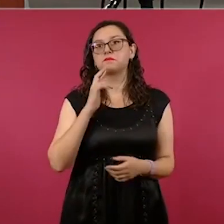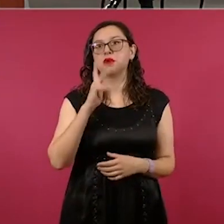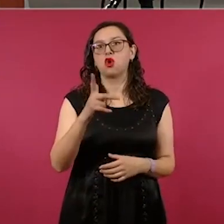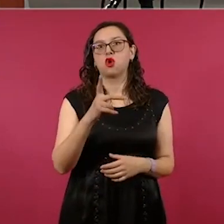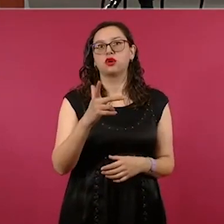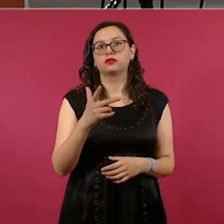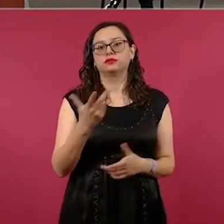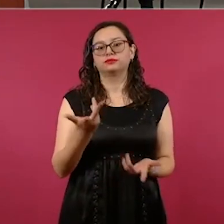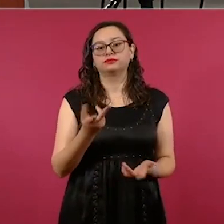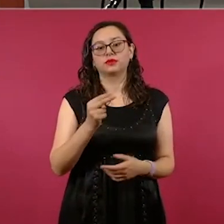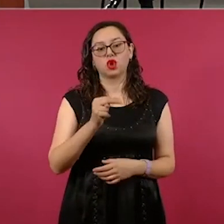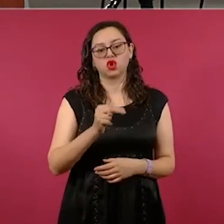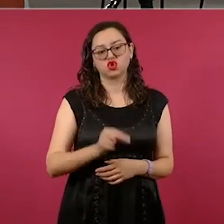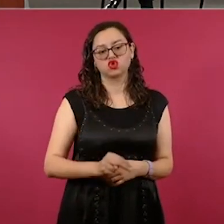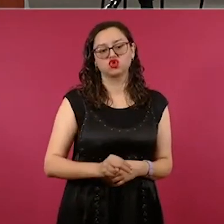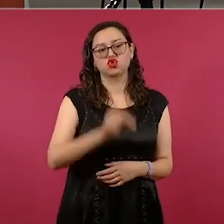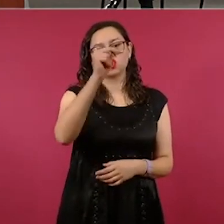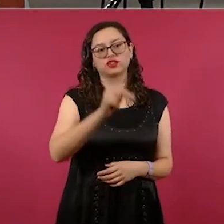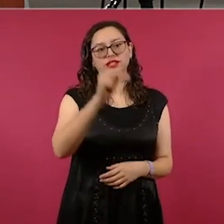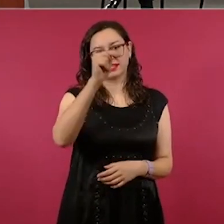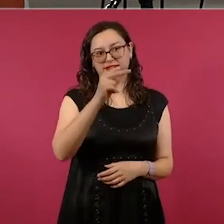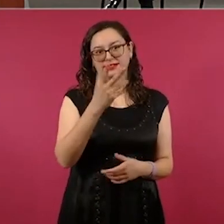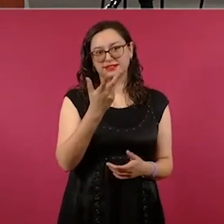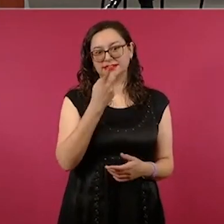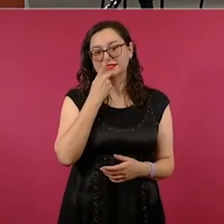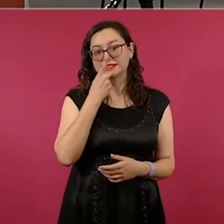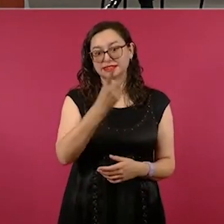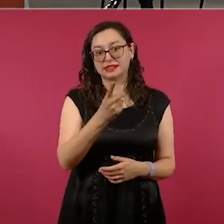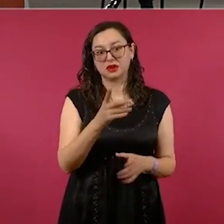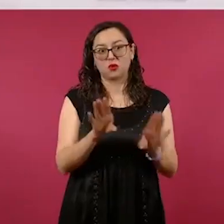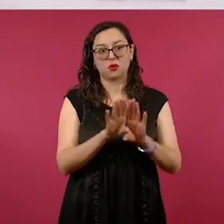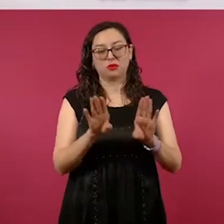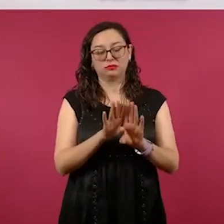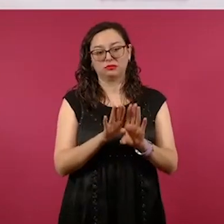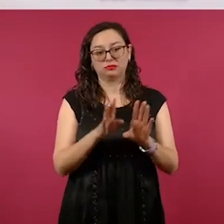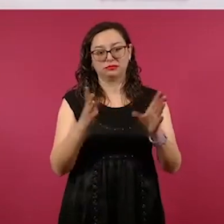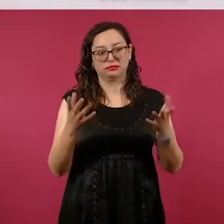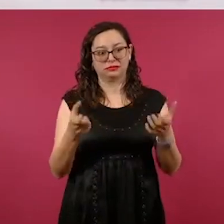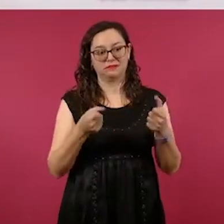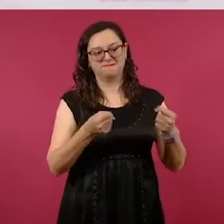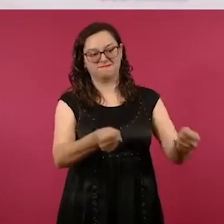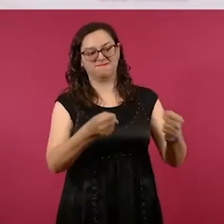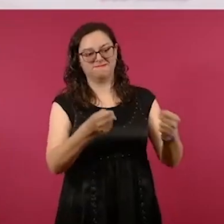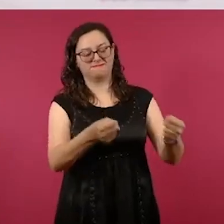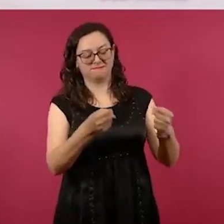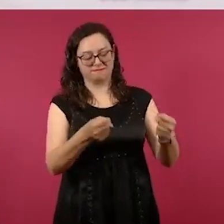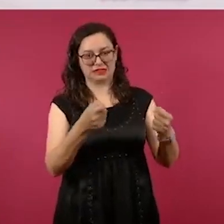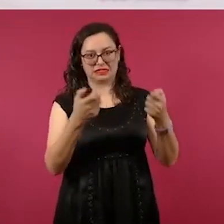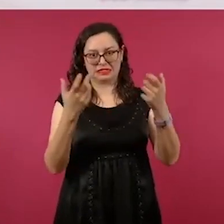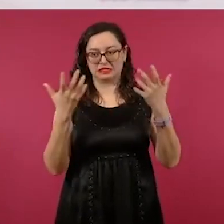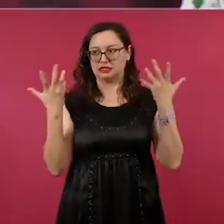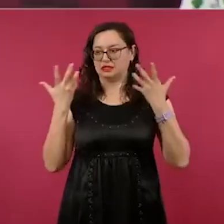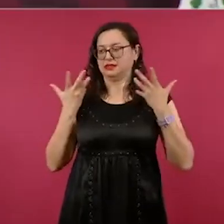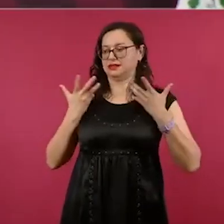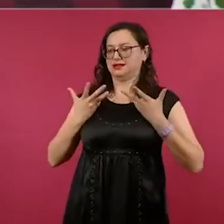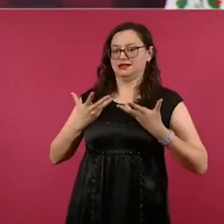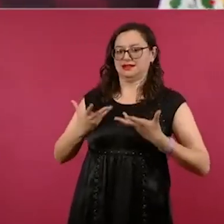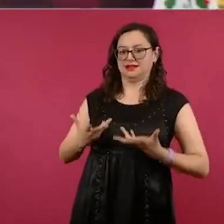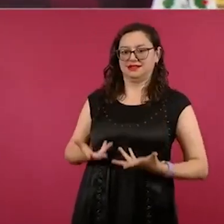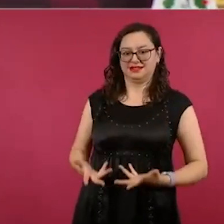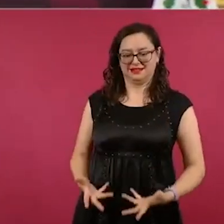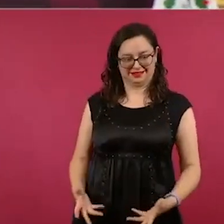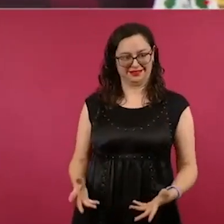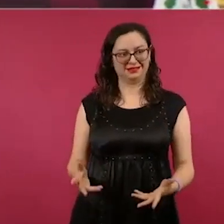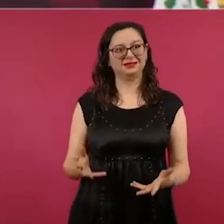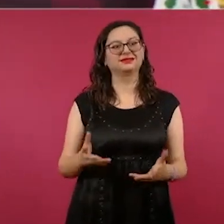fue una zarandeada y para el habla de mi tierra,